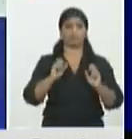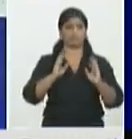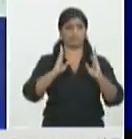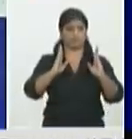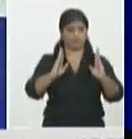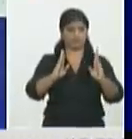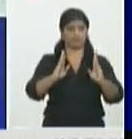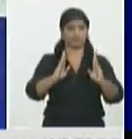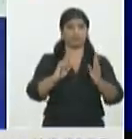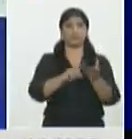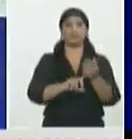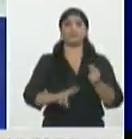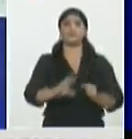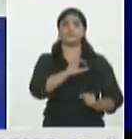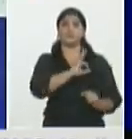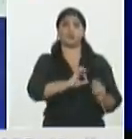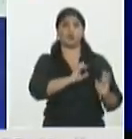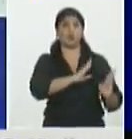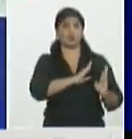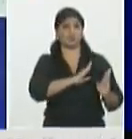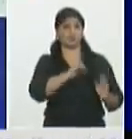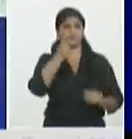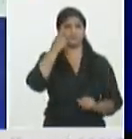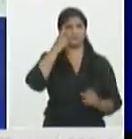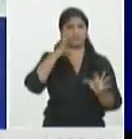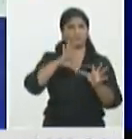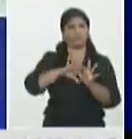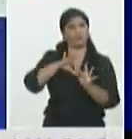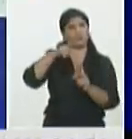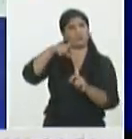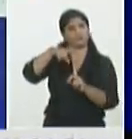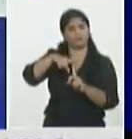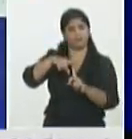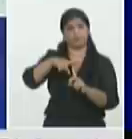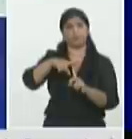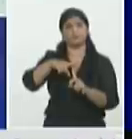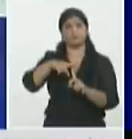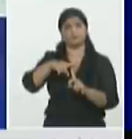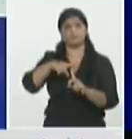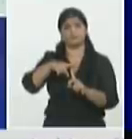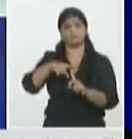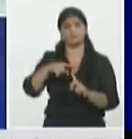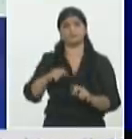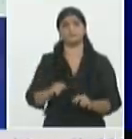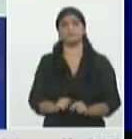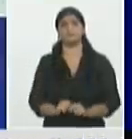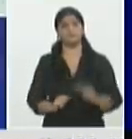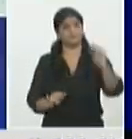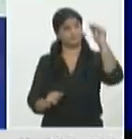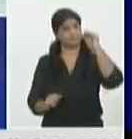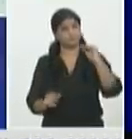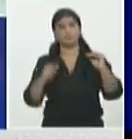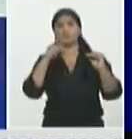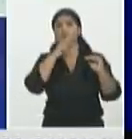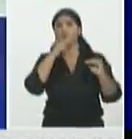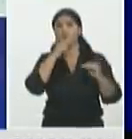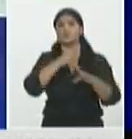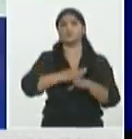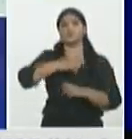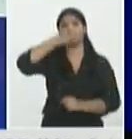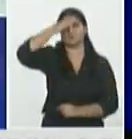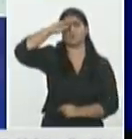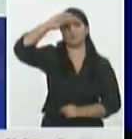Guantánamo chiquito allá arriba que en ocasiones prácticamente no se ve después el rojo Santiago de Cuba